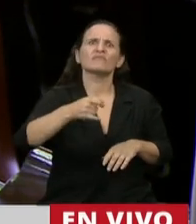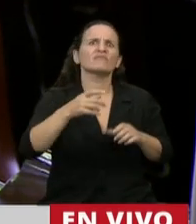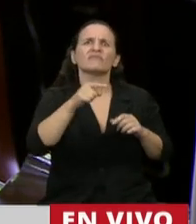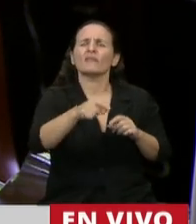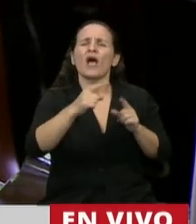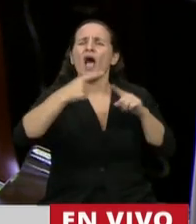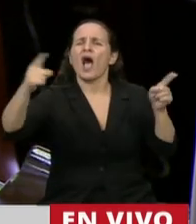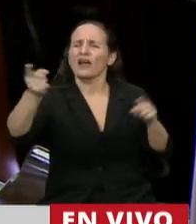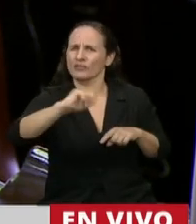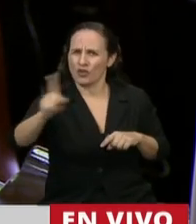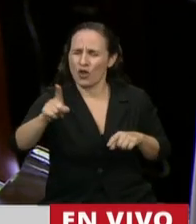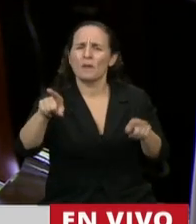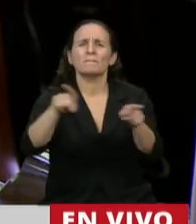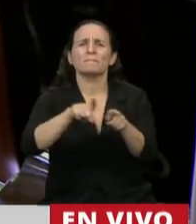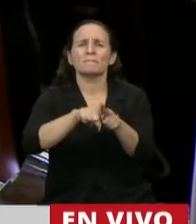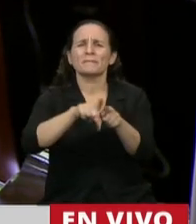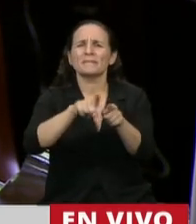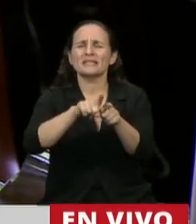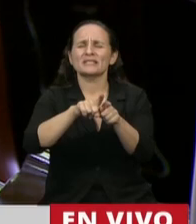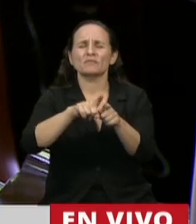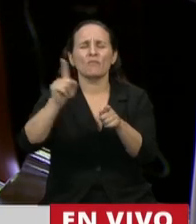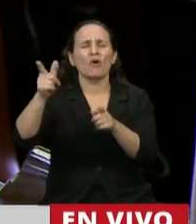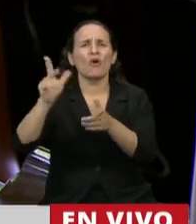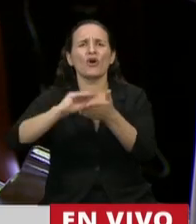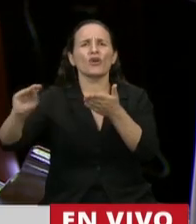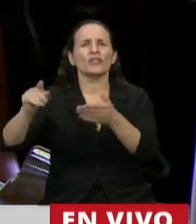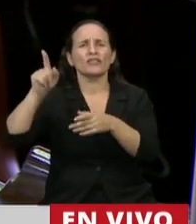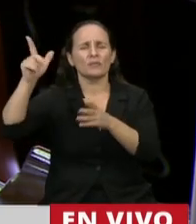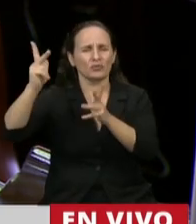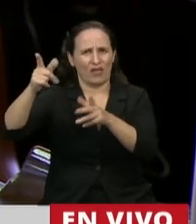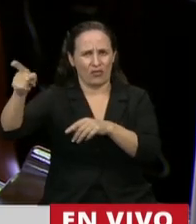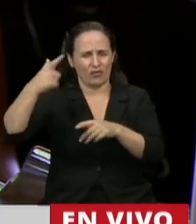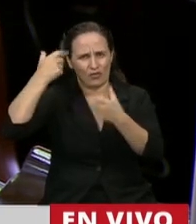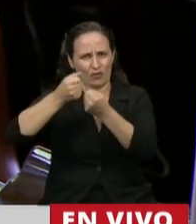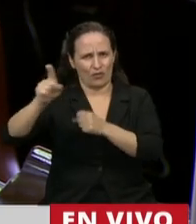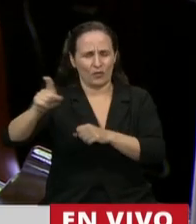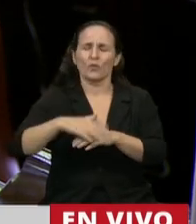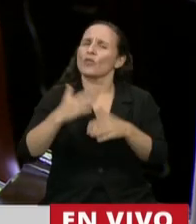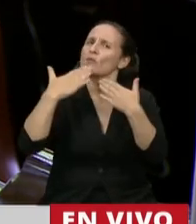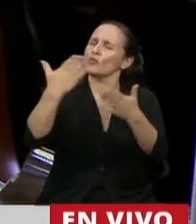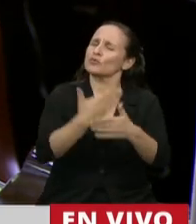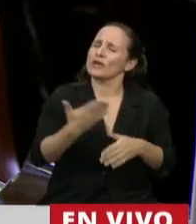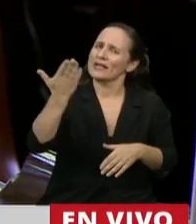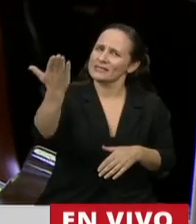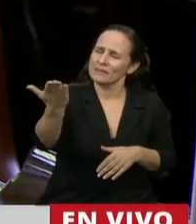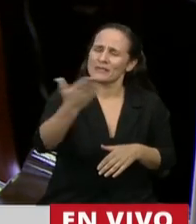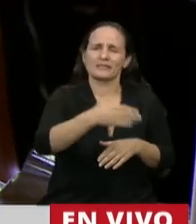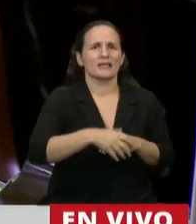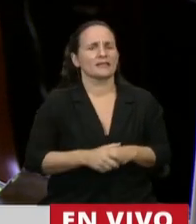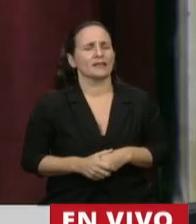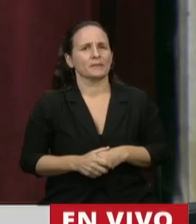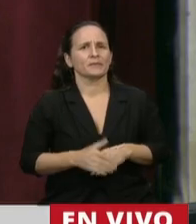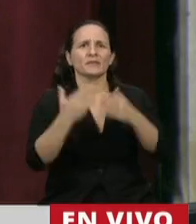hacerlo más extenso, a lo expresado por el diputado Sarguini. Muchas gracias, señor Presidente. Gracias,